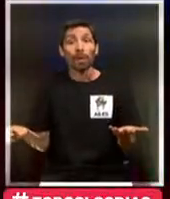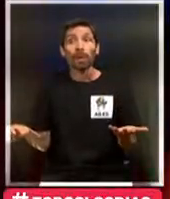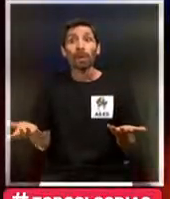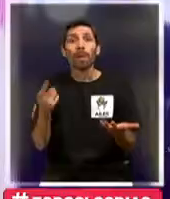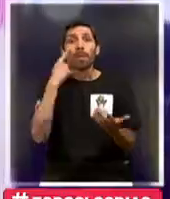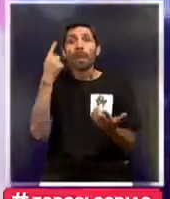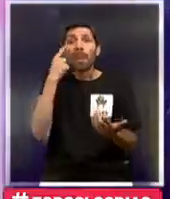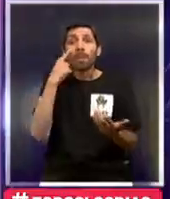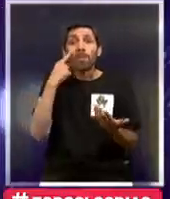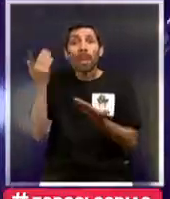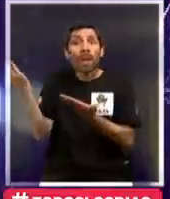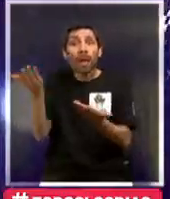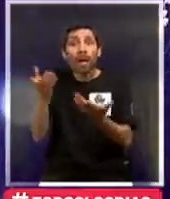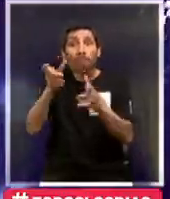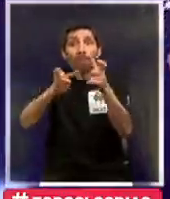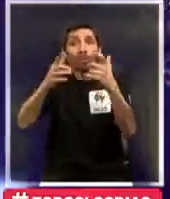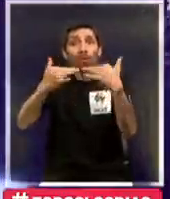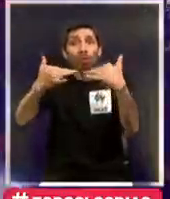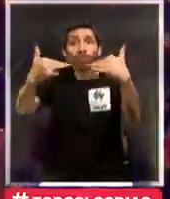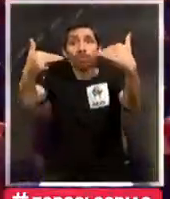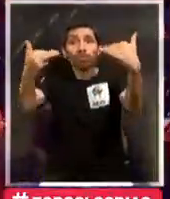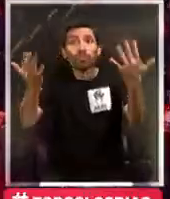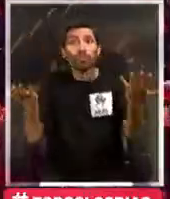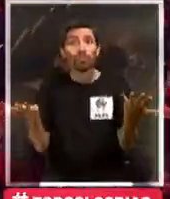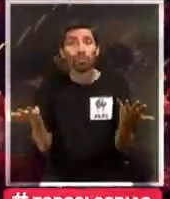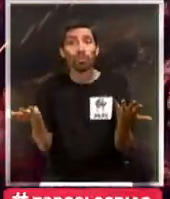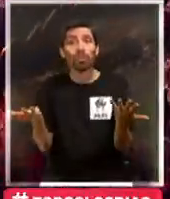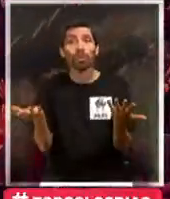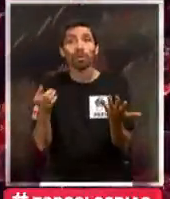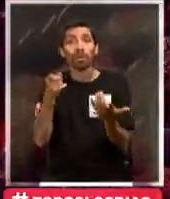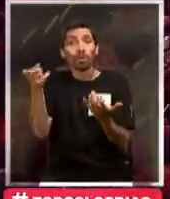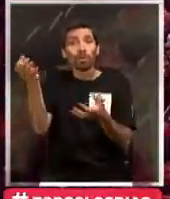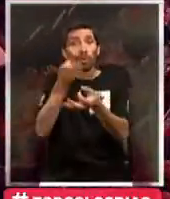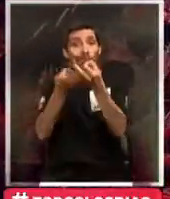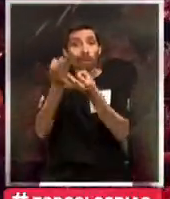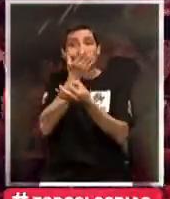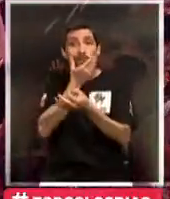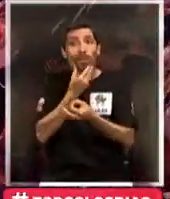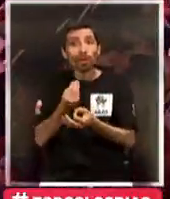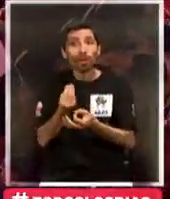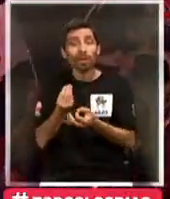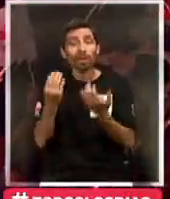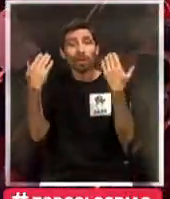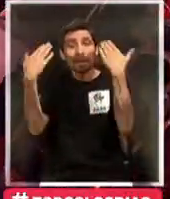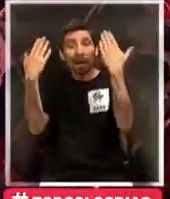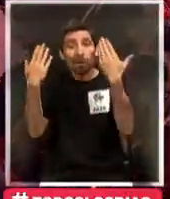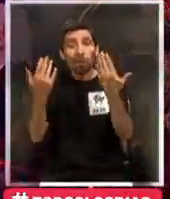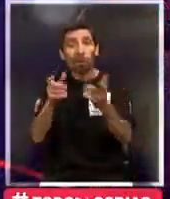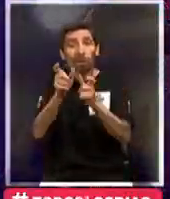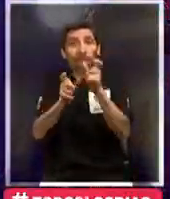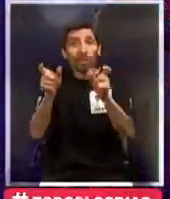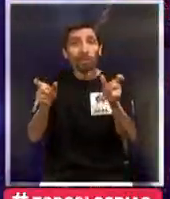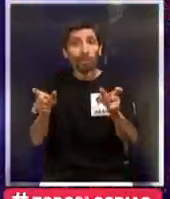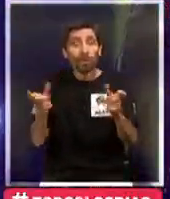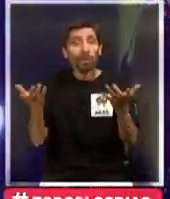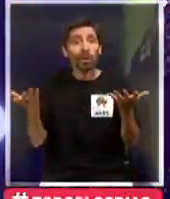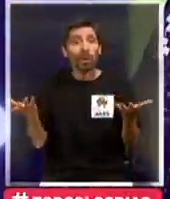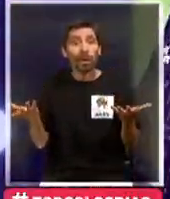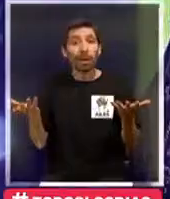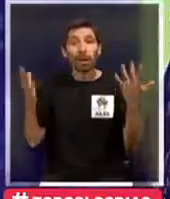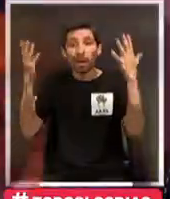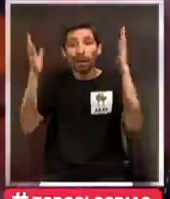Mirá, mirá, mirá Cómo te aplauden todo Con tus palabras tan lindas que dijiste Saluda al público Saluda a todo Chile Orlando